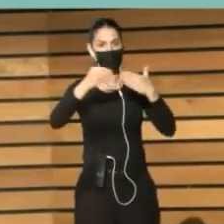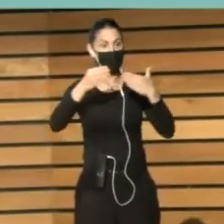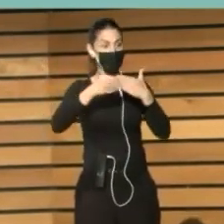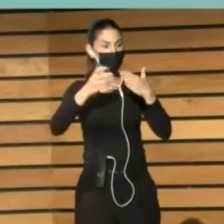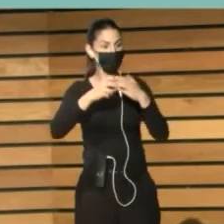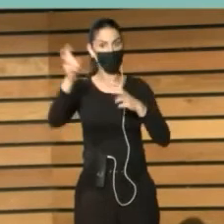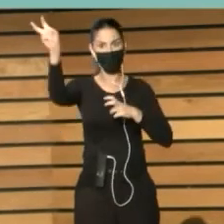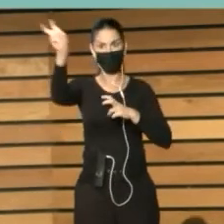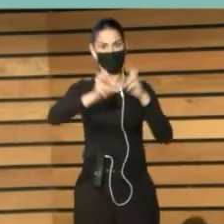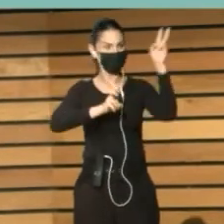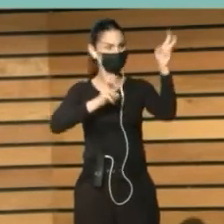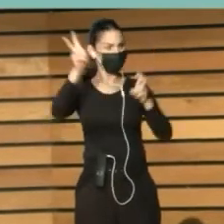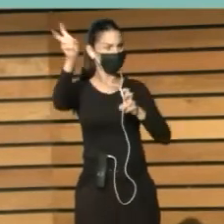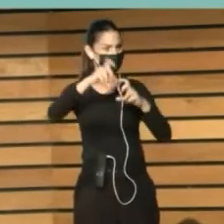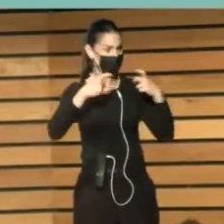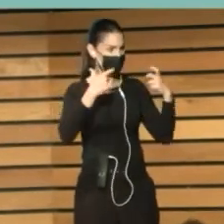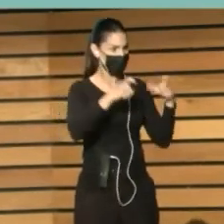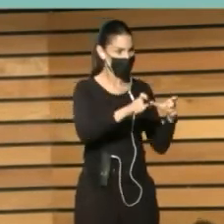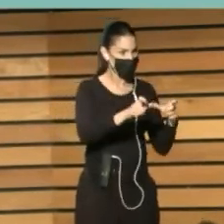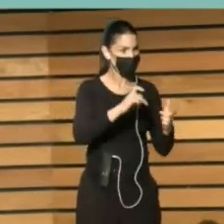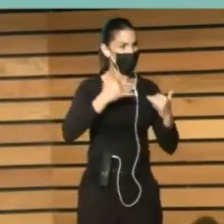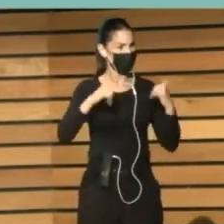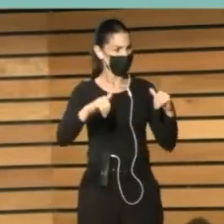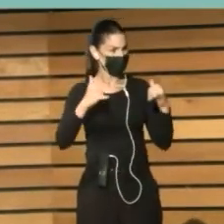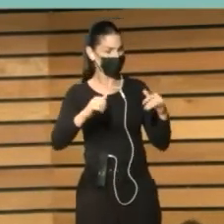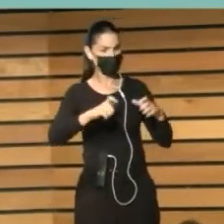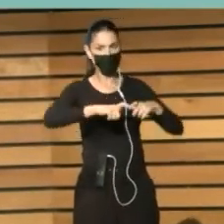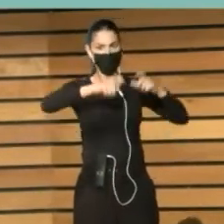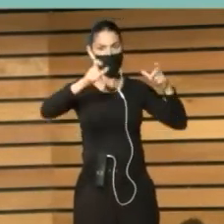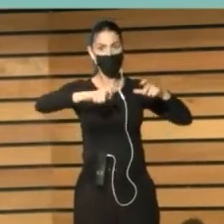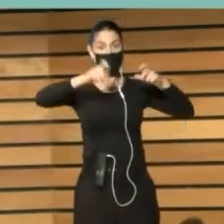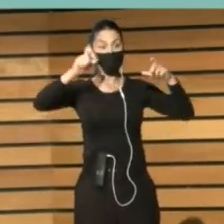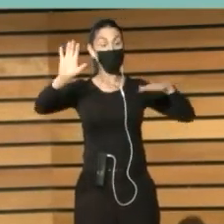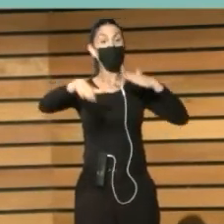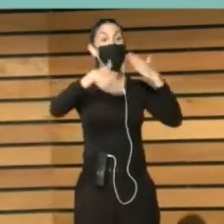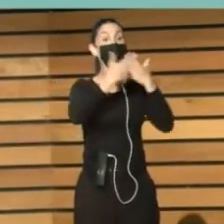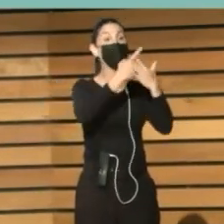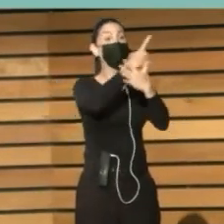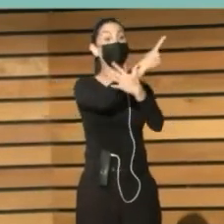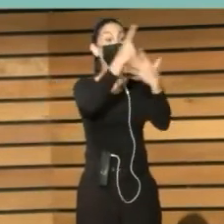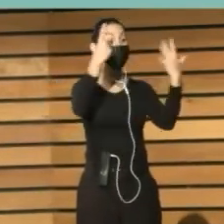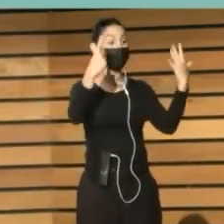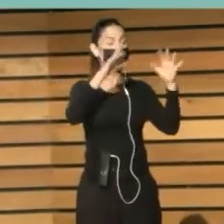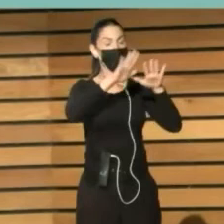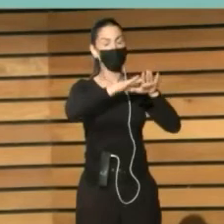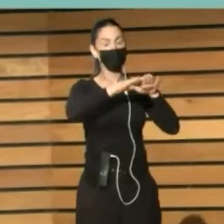A eventos Y a reuniones Aumentó Hasta El 60%